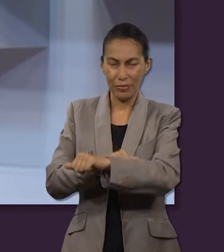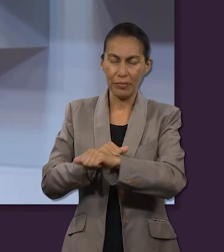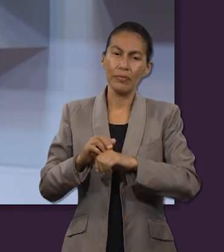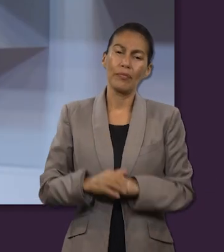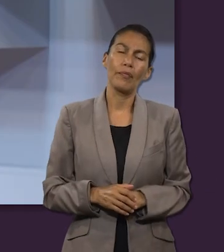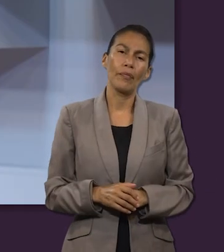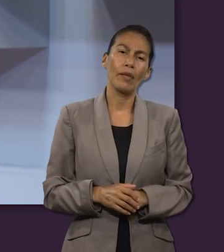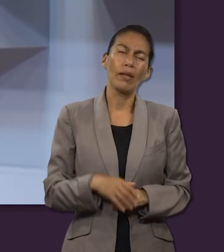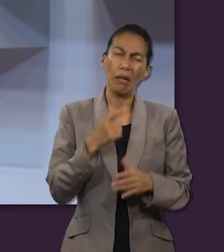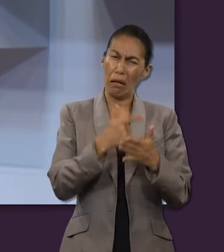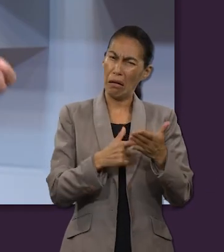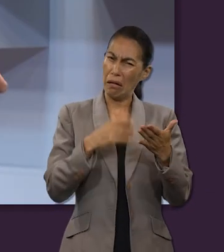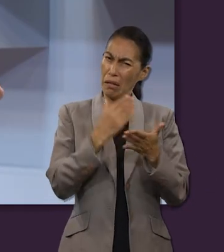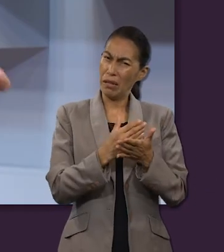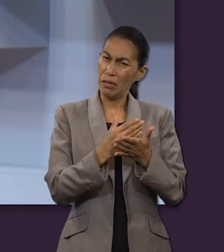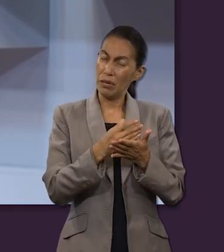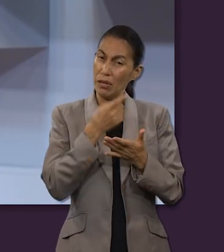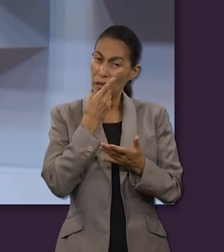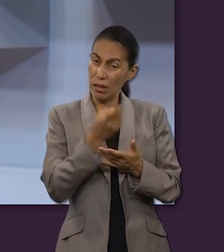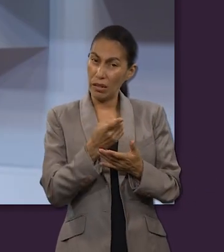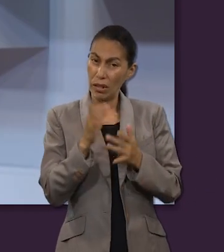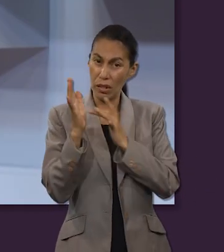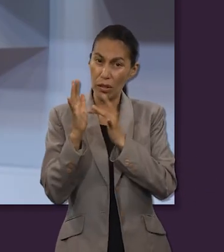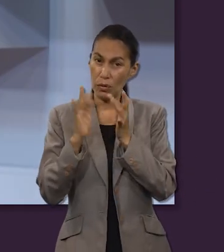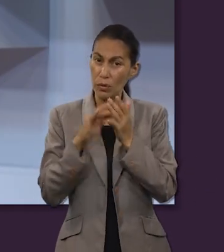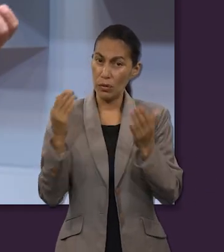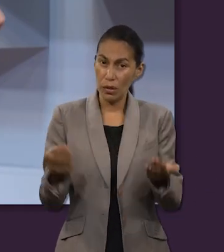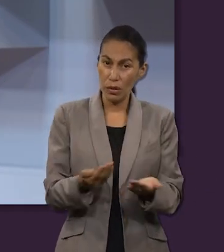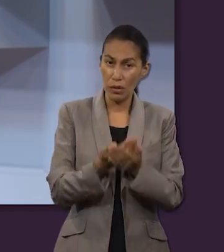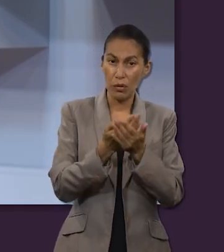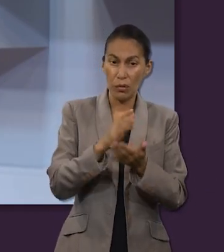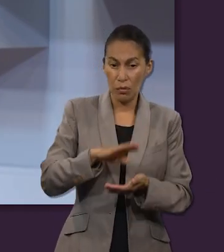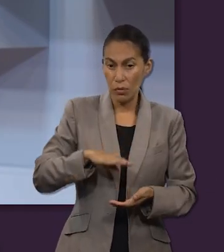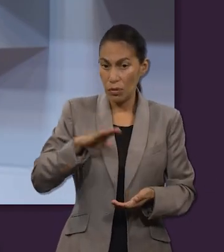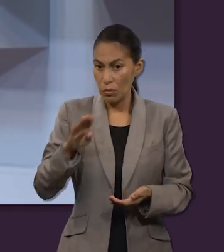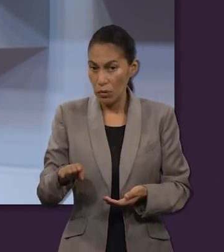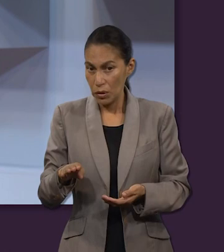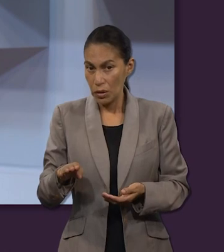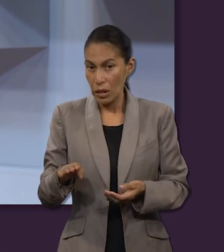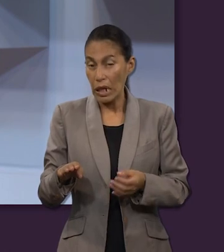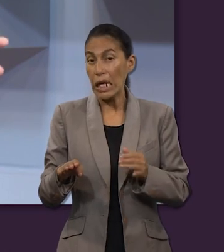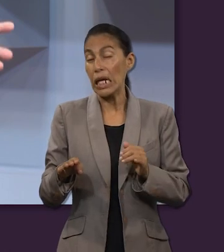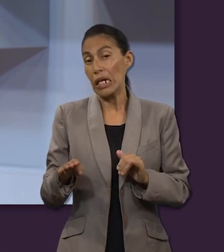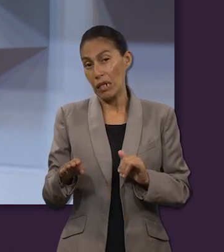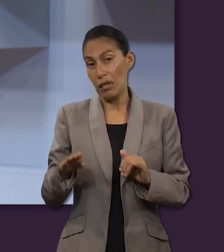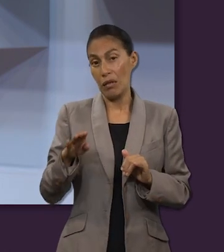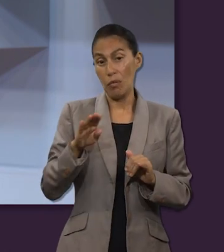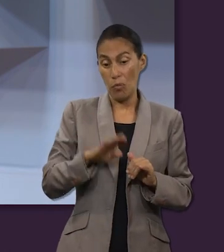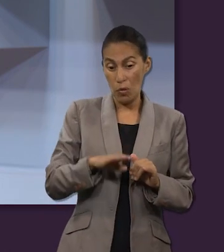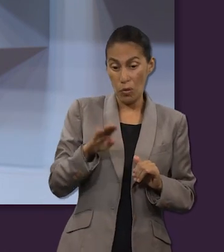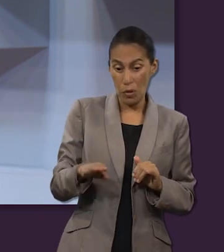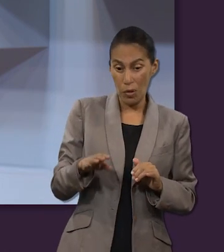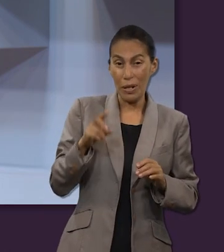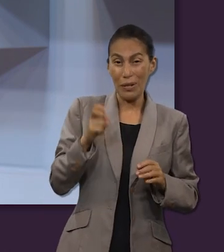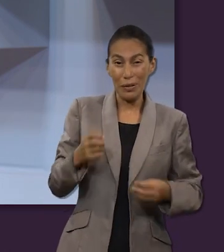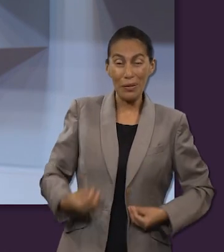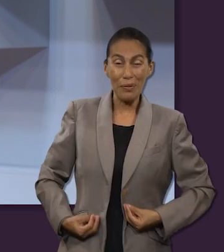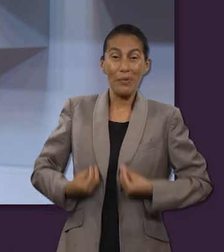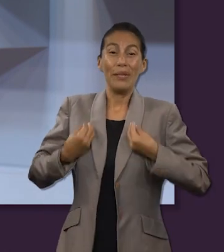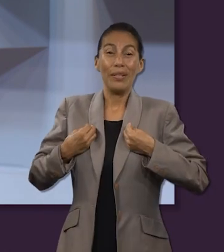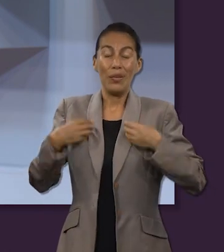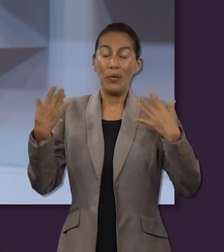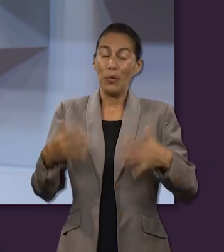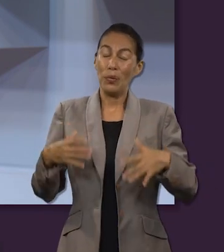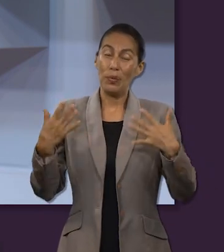la lección que Jesús nació para morir y vivió para morir, a medida que se acercaba